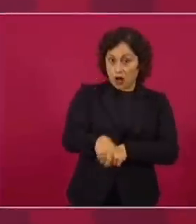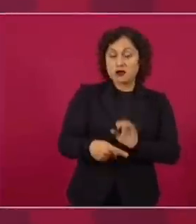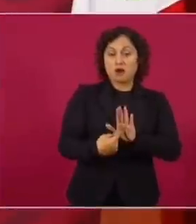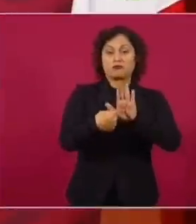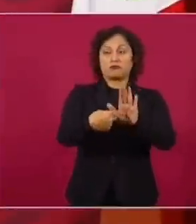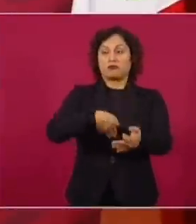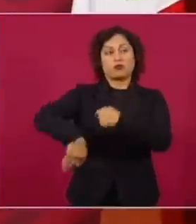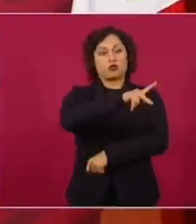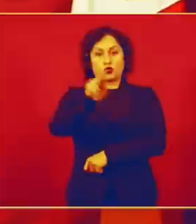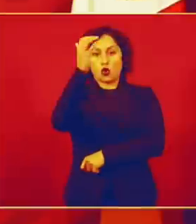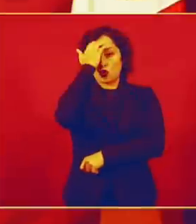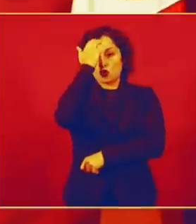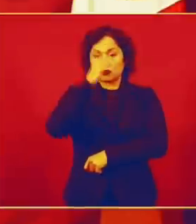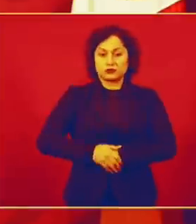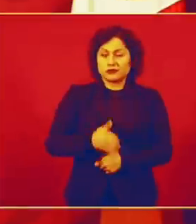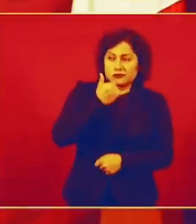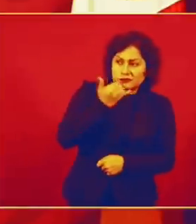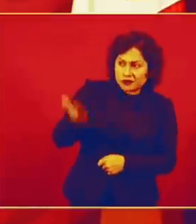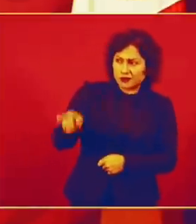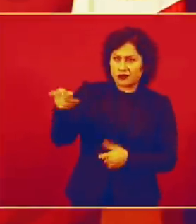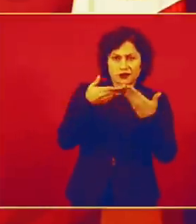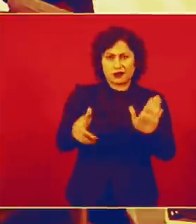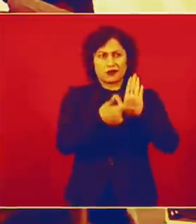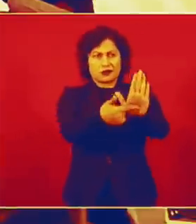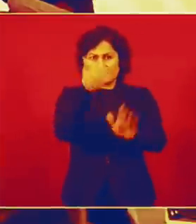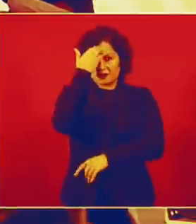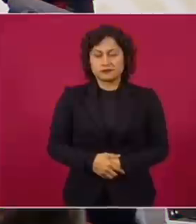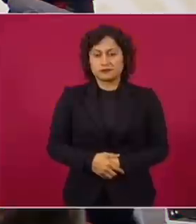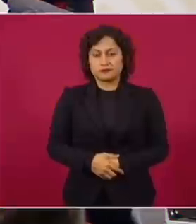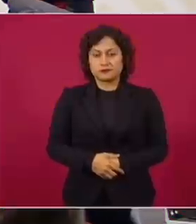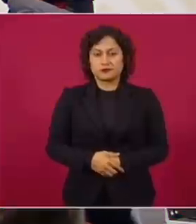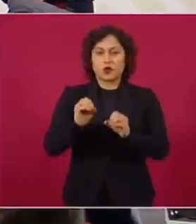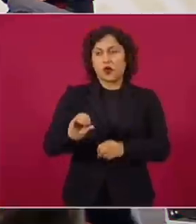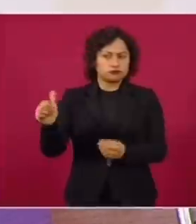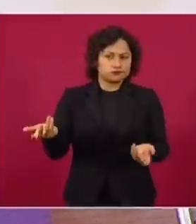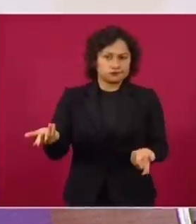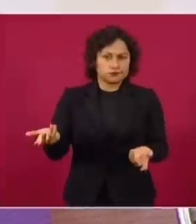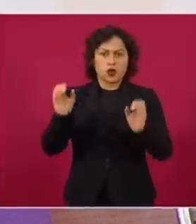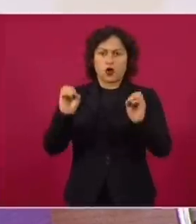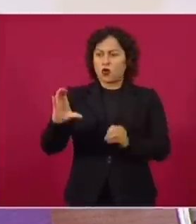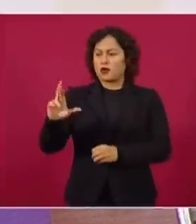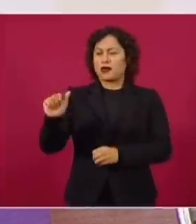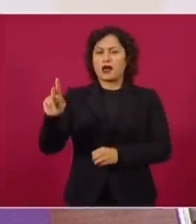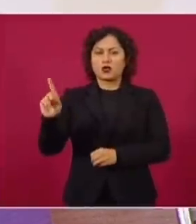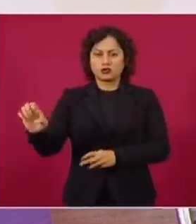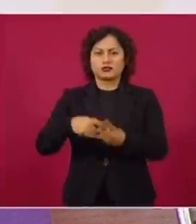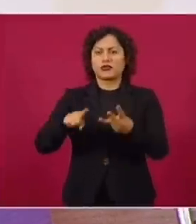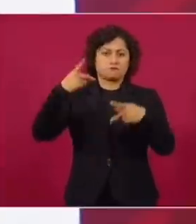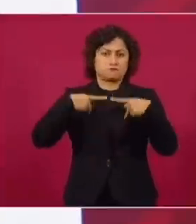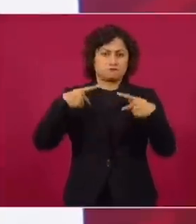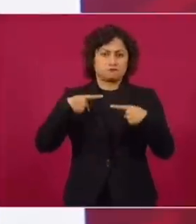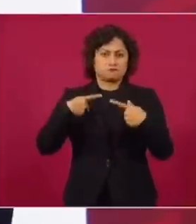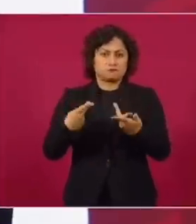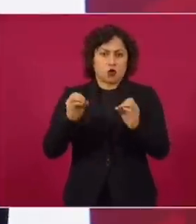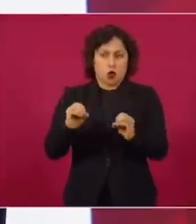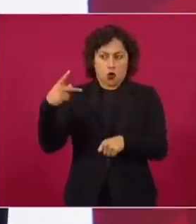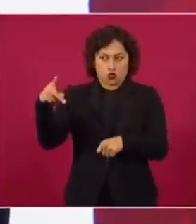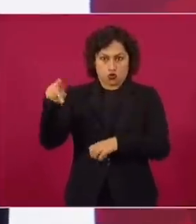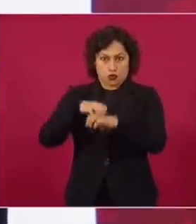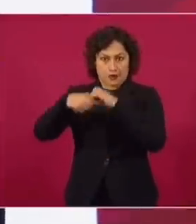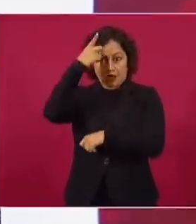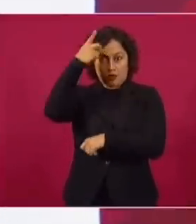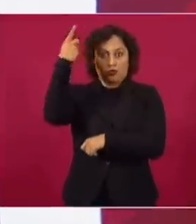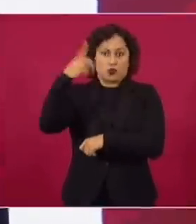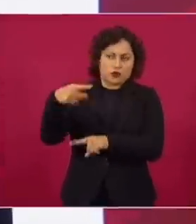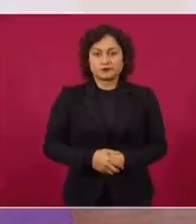Y son públicos. ¿Y por qué no van a ser públicos los bienes de Loret o de López Dóriga o de Krause o de Aguilar Camín o de los dueños de los medios?